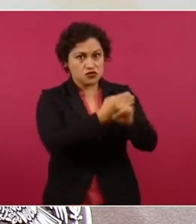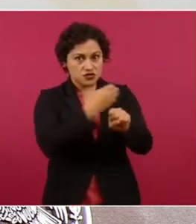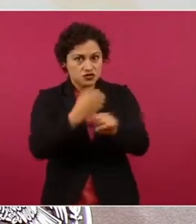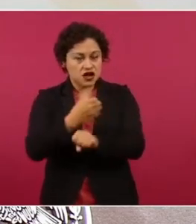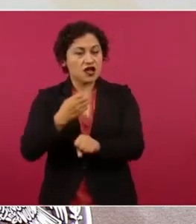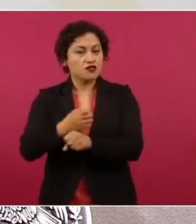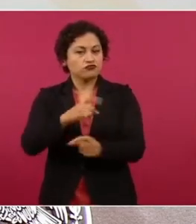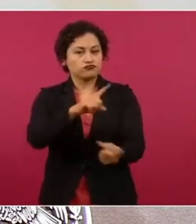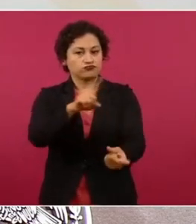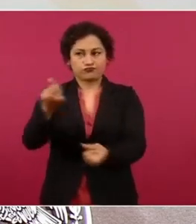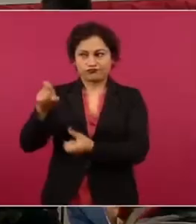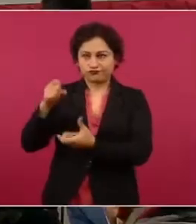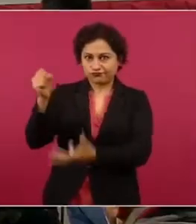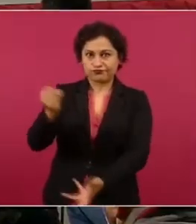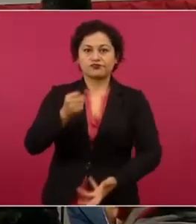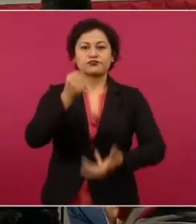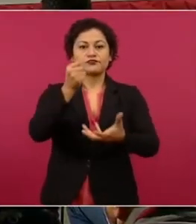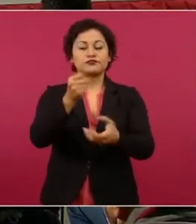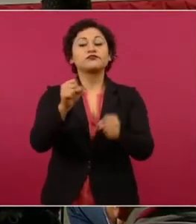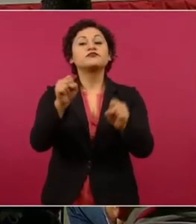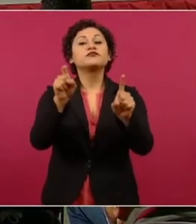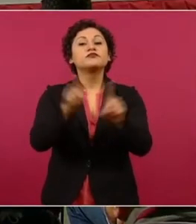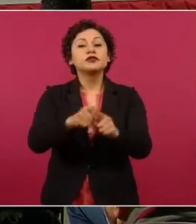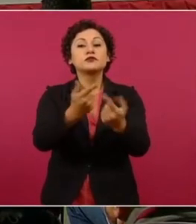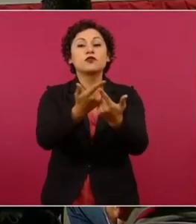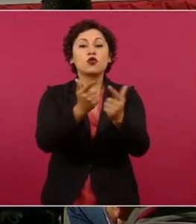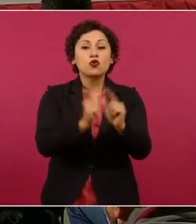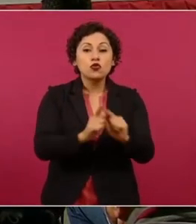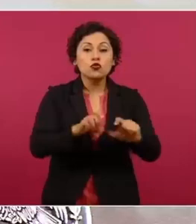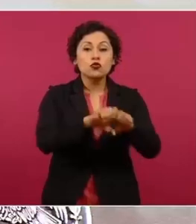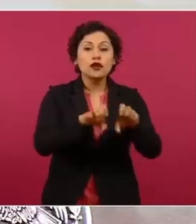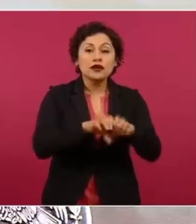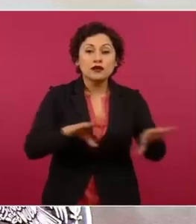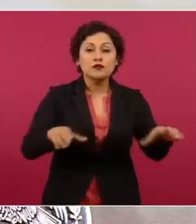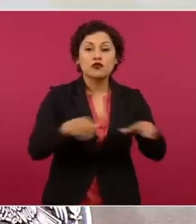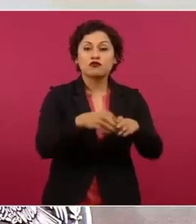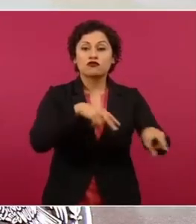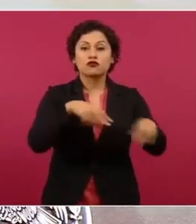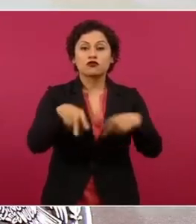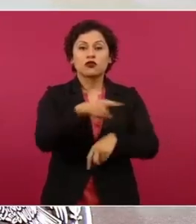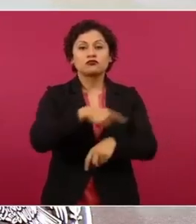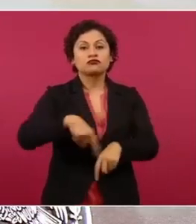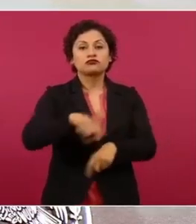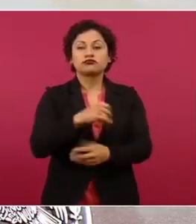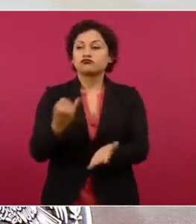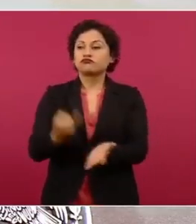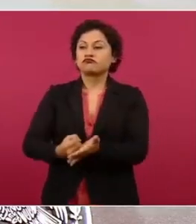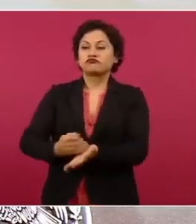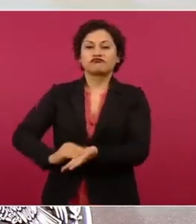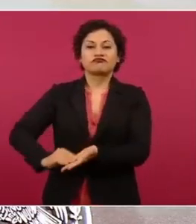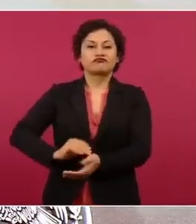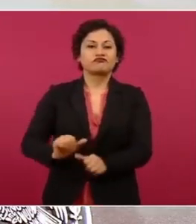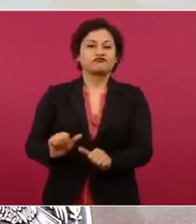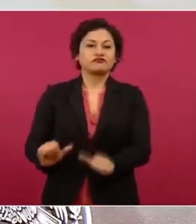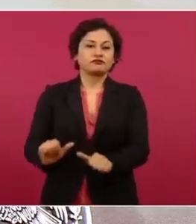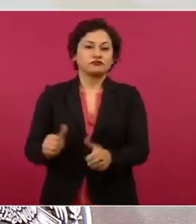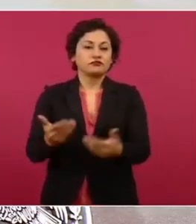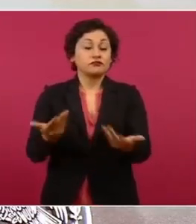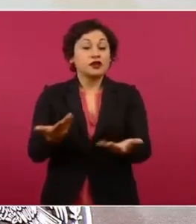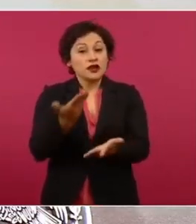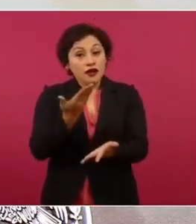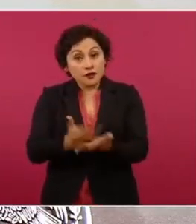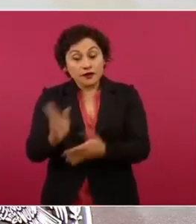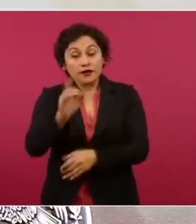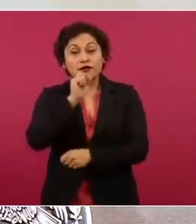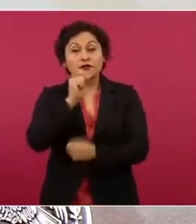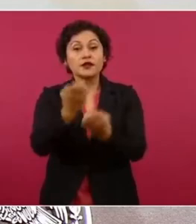por gozar estos clubes de considerables condonaciones de impuestos, además de que les concesionan